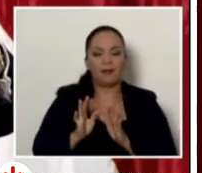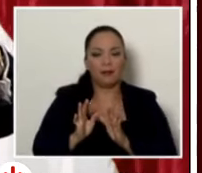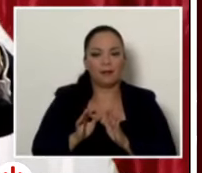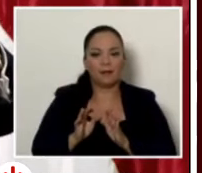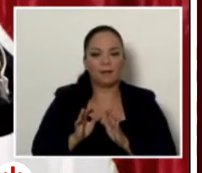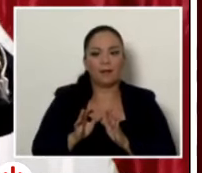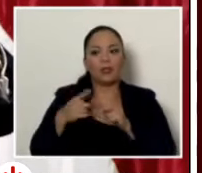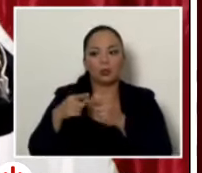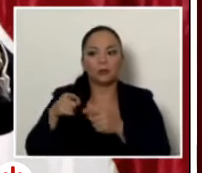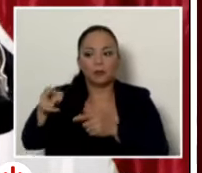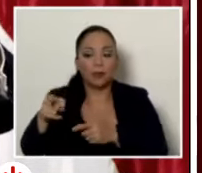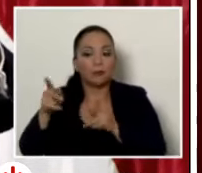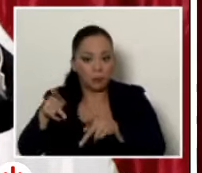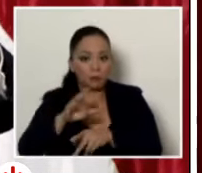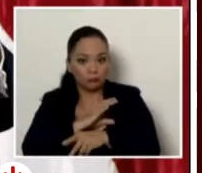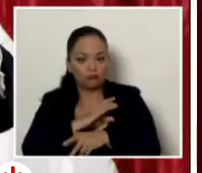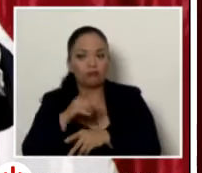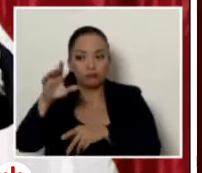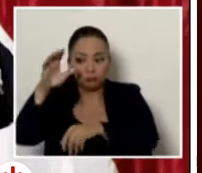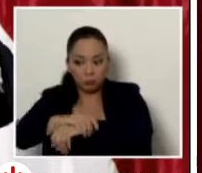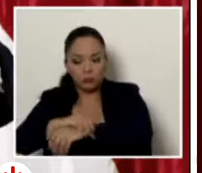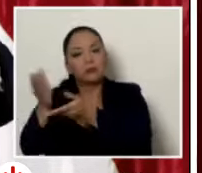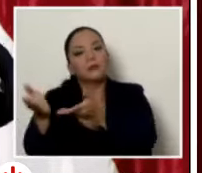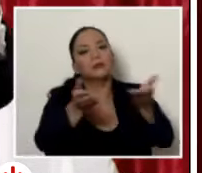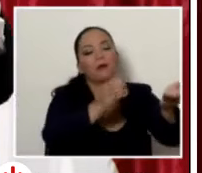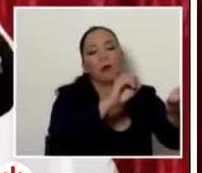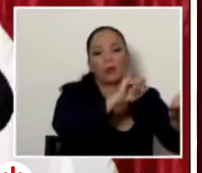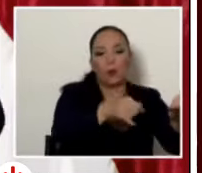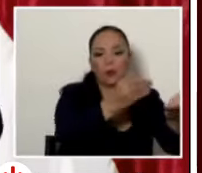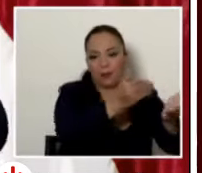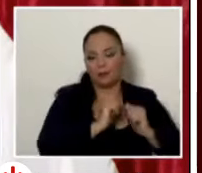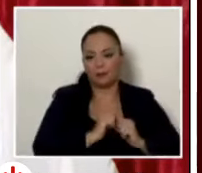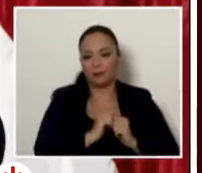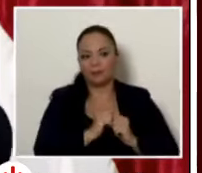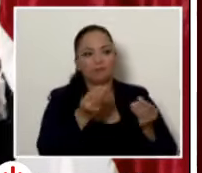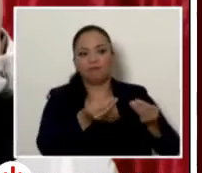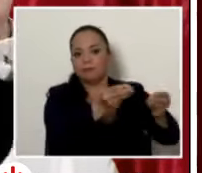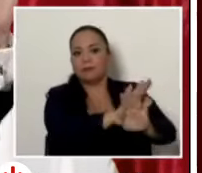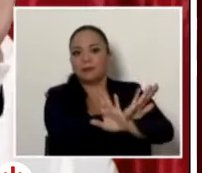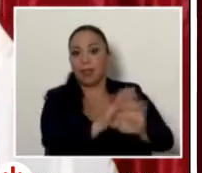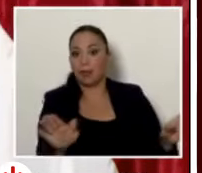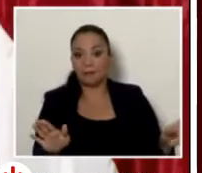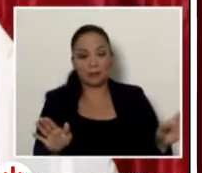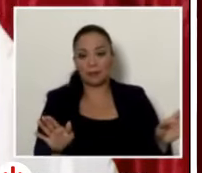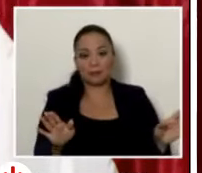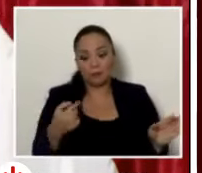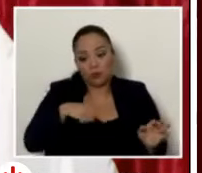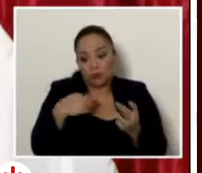lleva el OIJ cuando hay órdenes de apremio órdenes de captura y entregarlos nada más